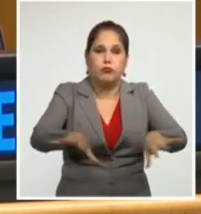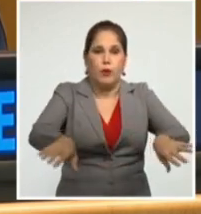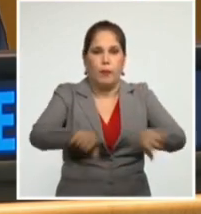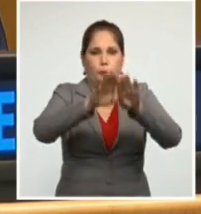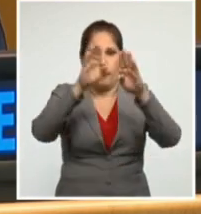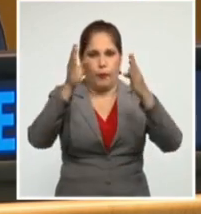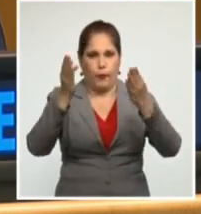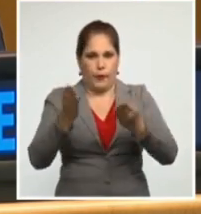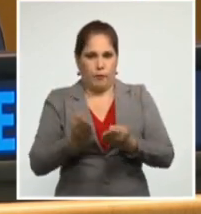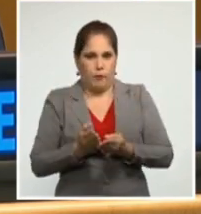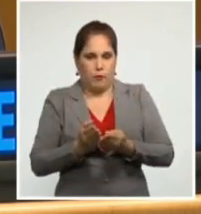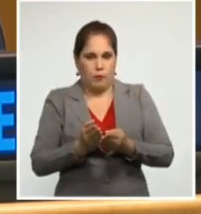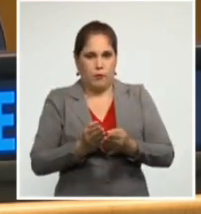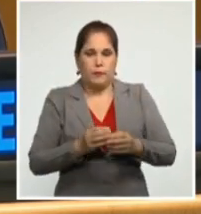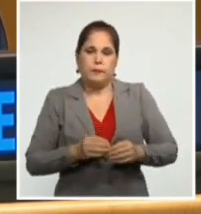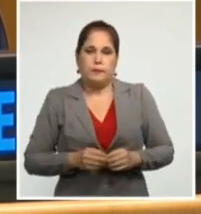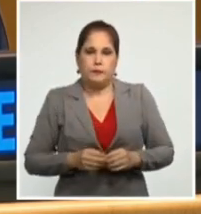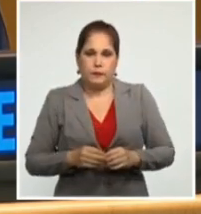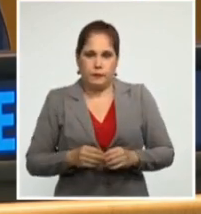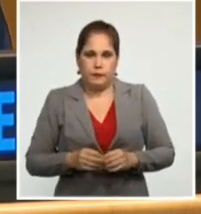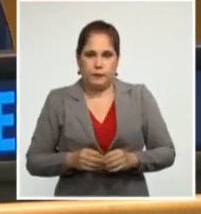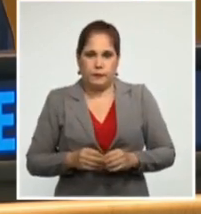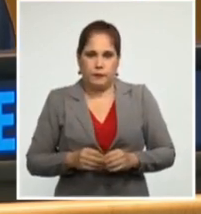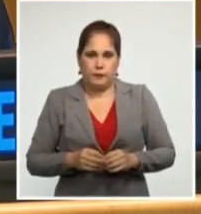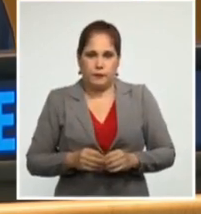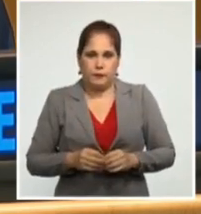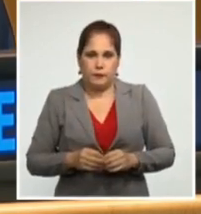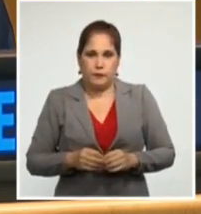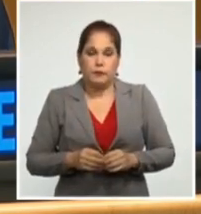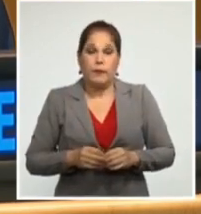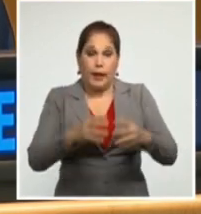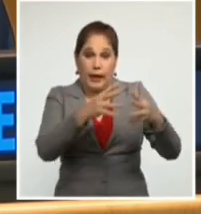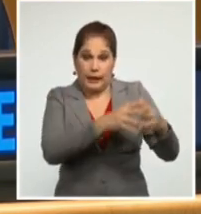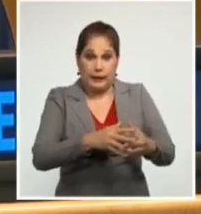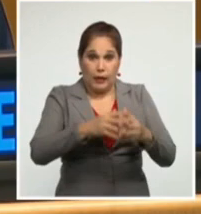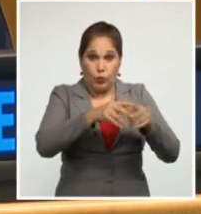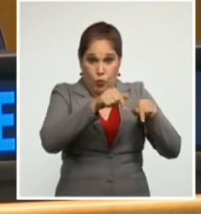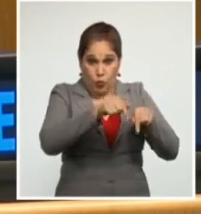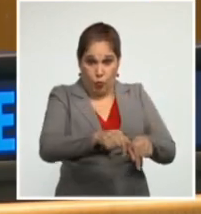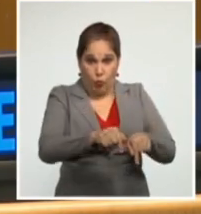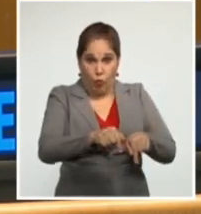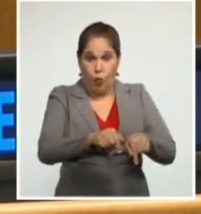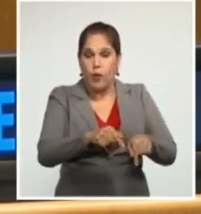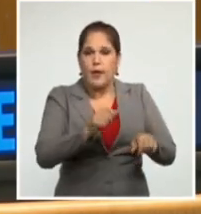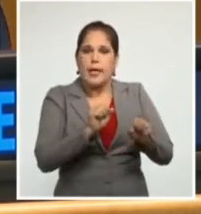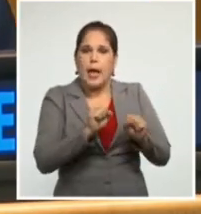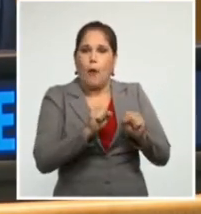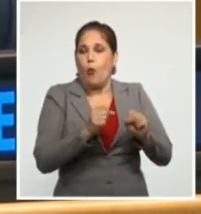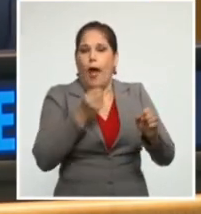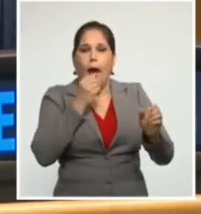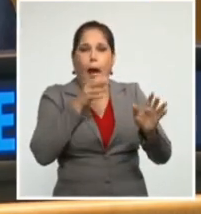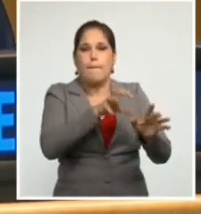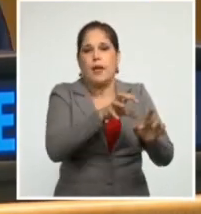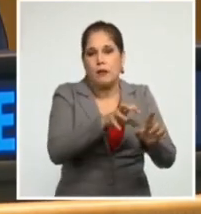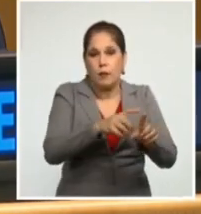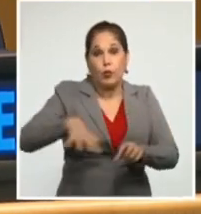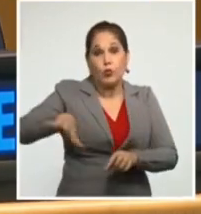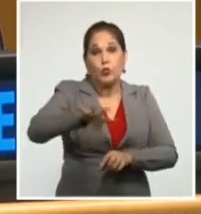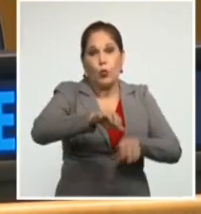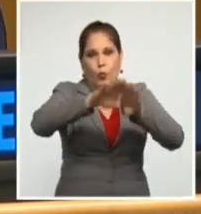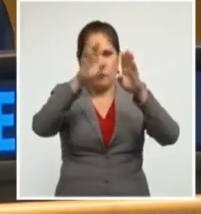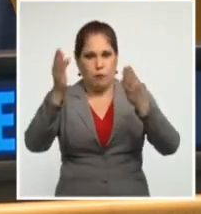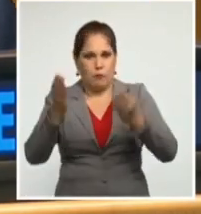contra un tercio de la población mundial. Estados Unidos hoy es una amenaza para la seguridad de toda la humanidad,